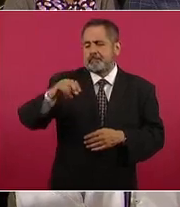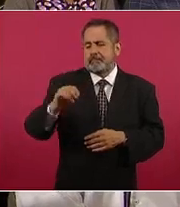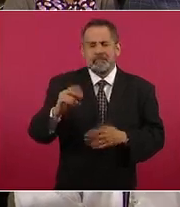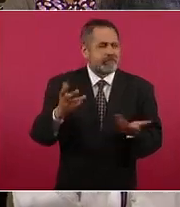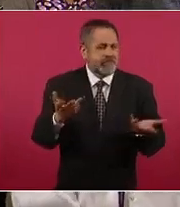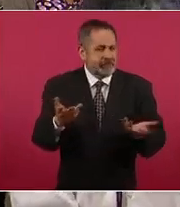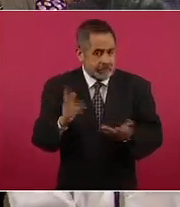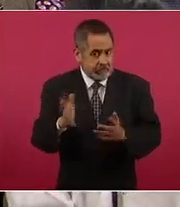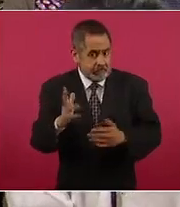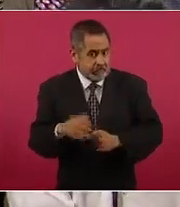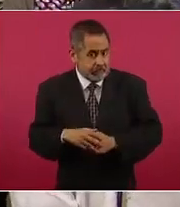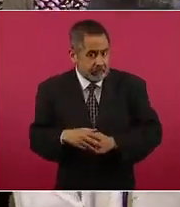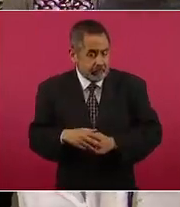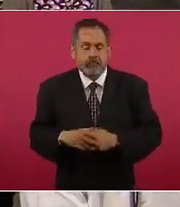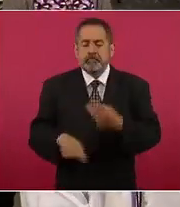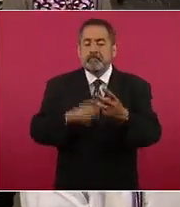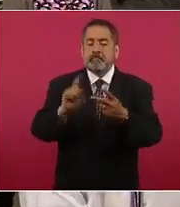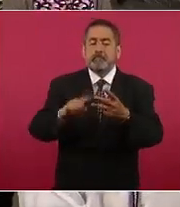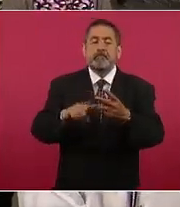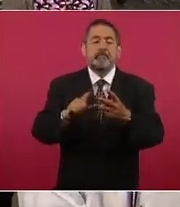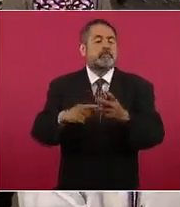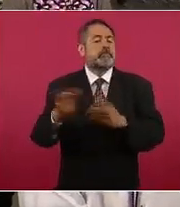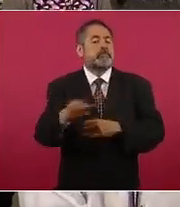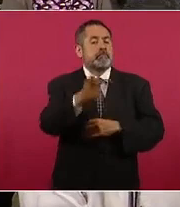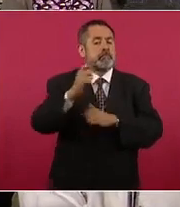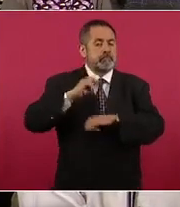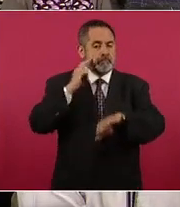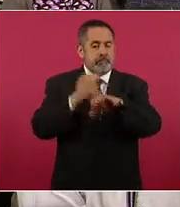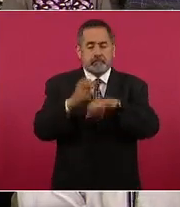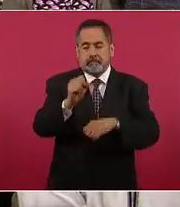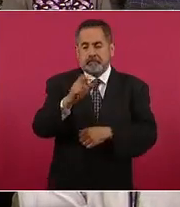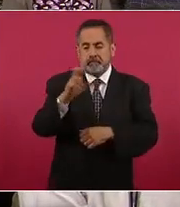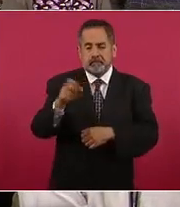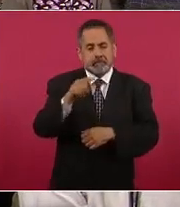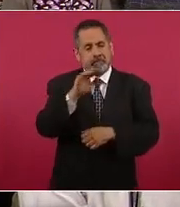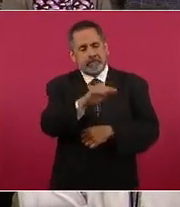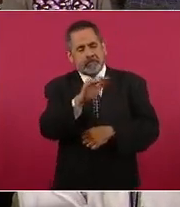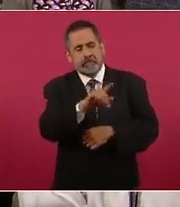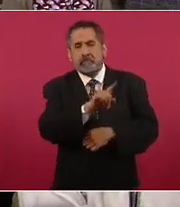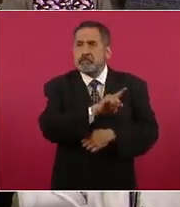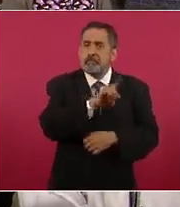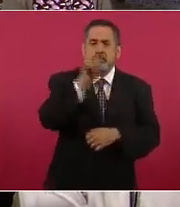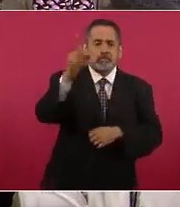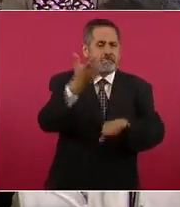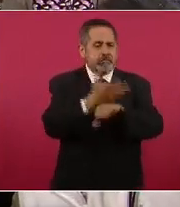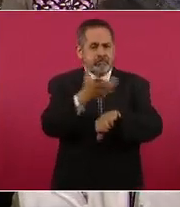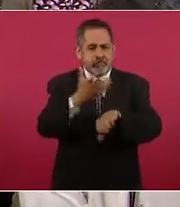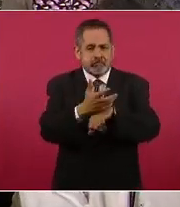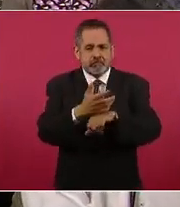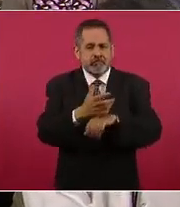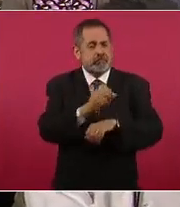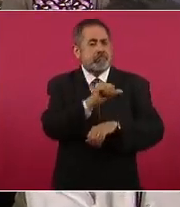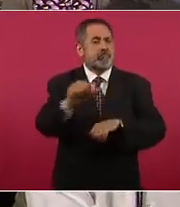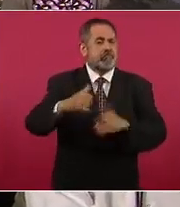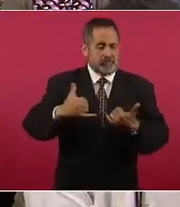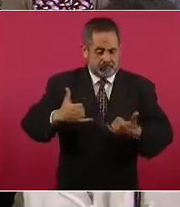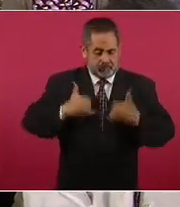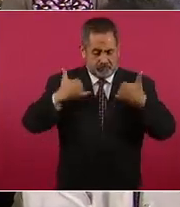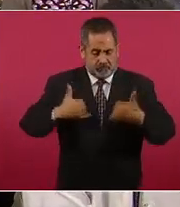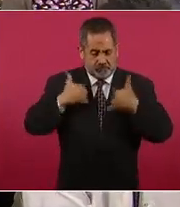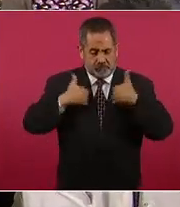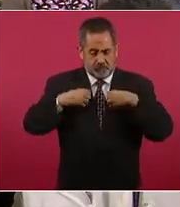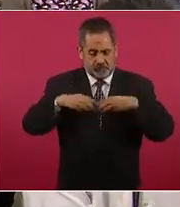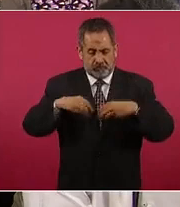canciller. ¿Cómo se llevará a cabo el programa de Jóvenes Construyendo el Futuro en Estados Unidos? Si sólo será para mexicanos o